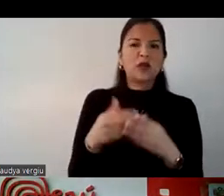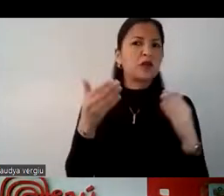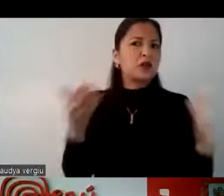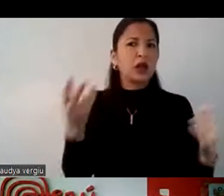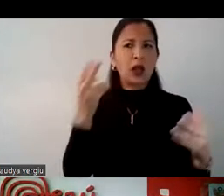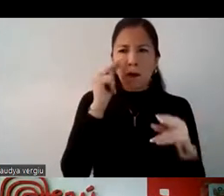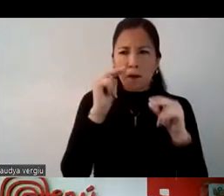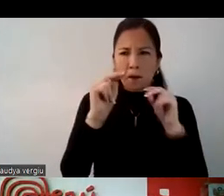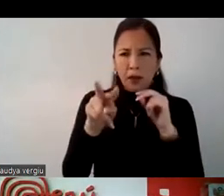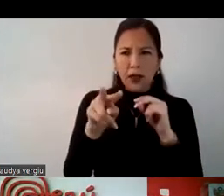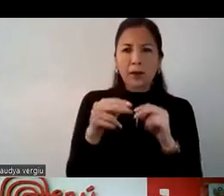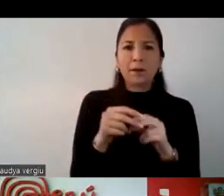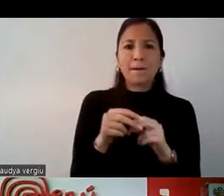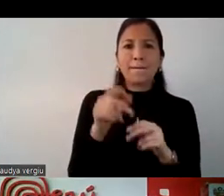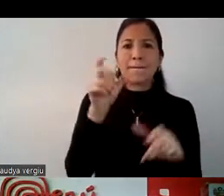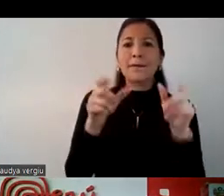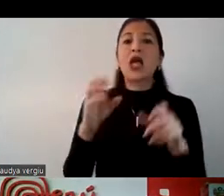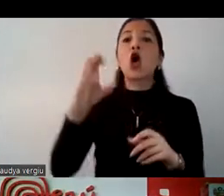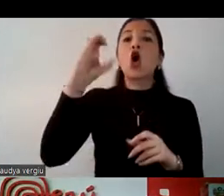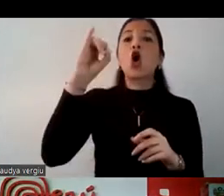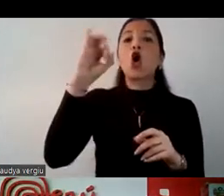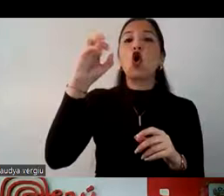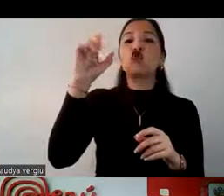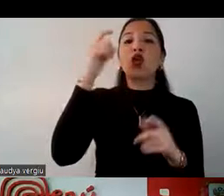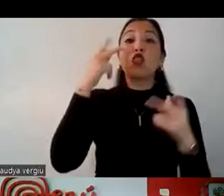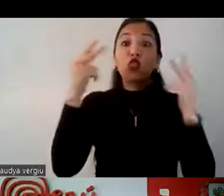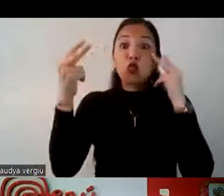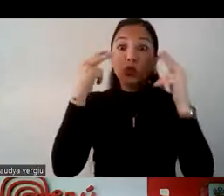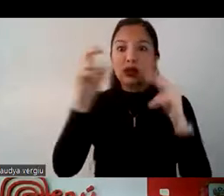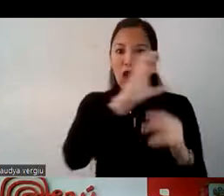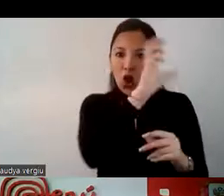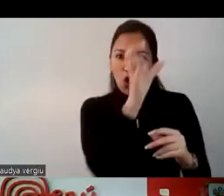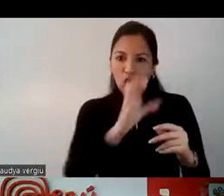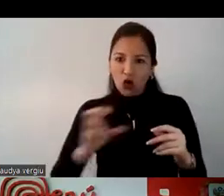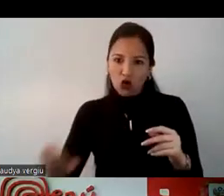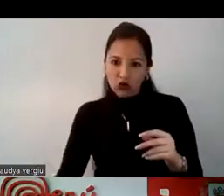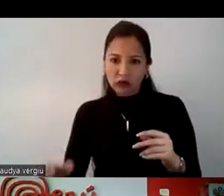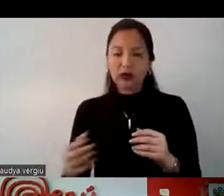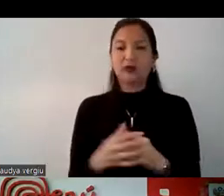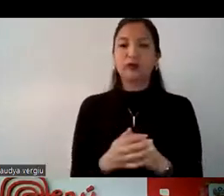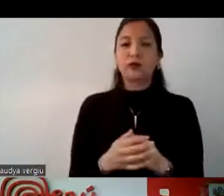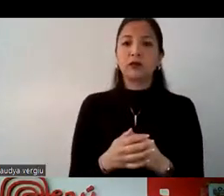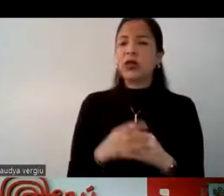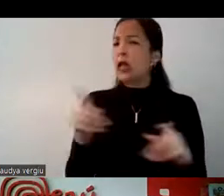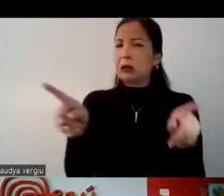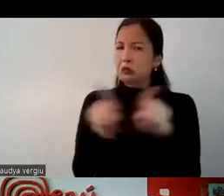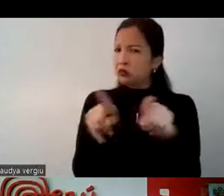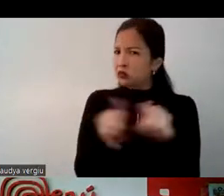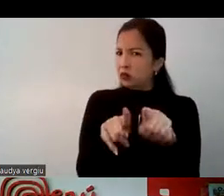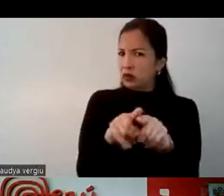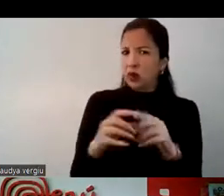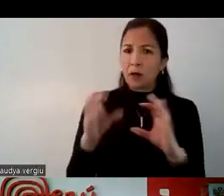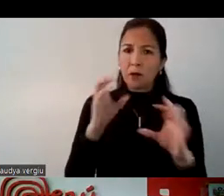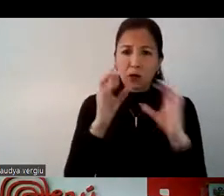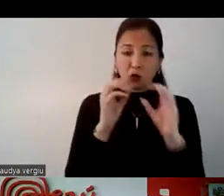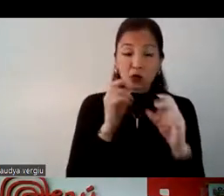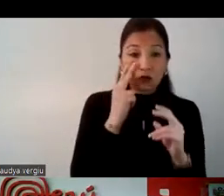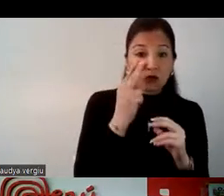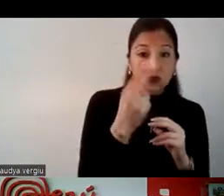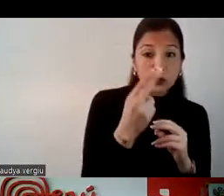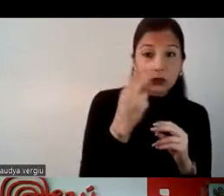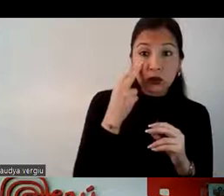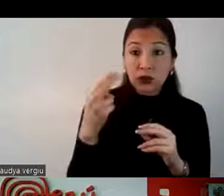características del turista de la costa, ¿ok? Se utilizó la misma metodología, visitamos a las